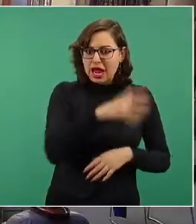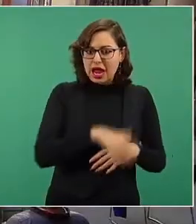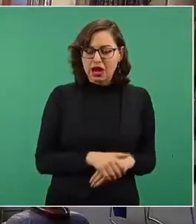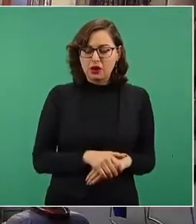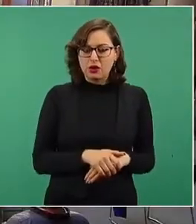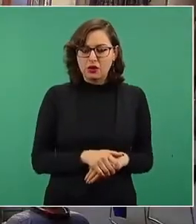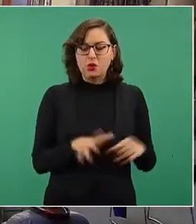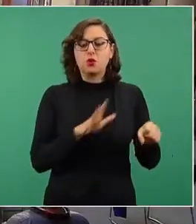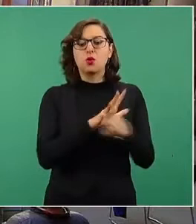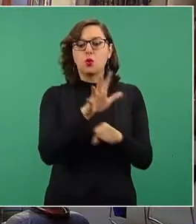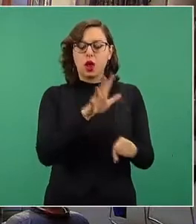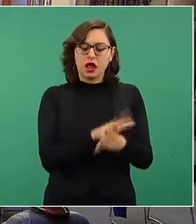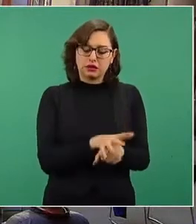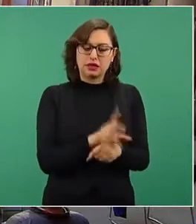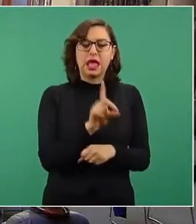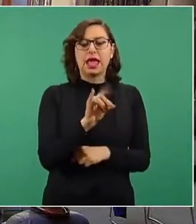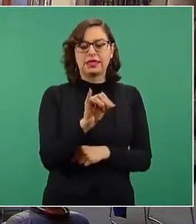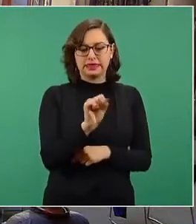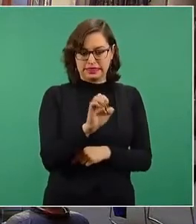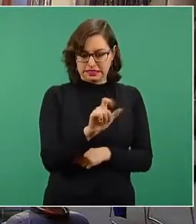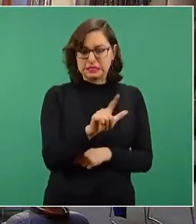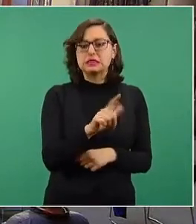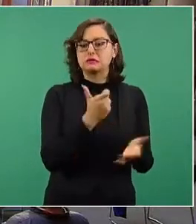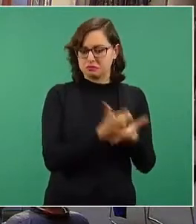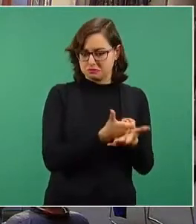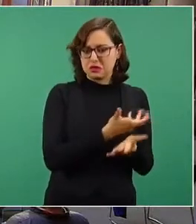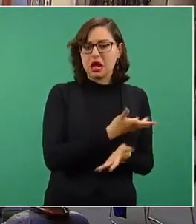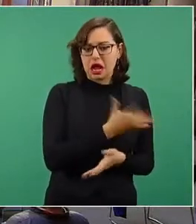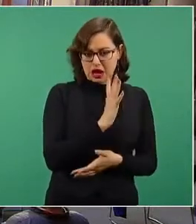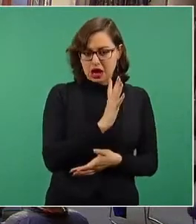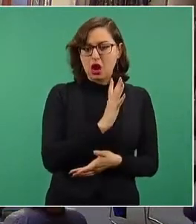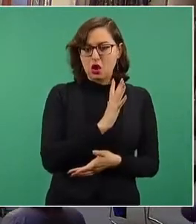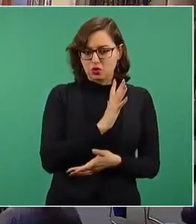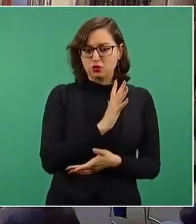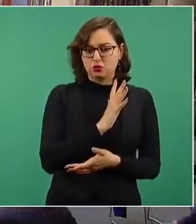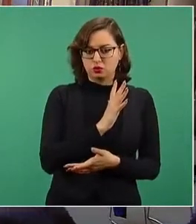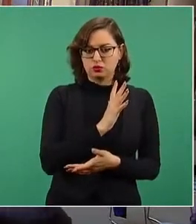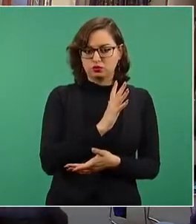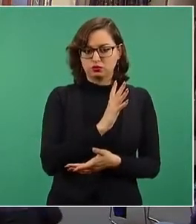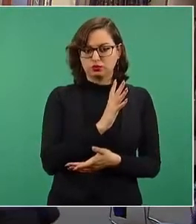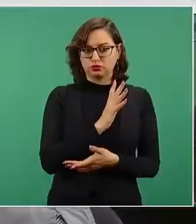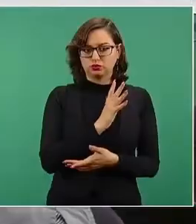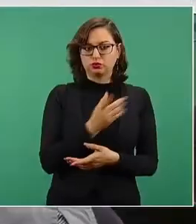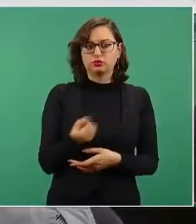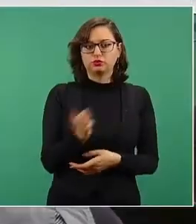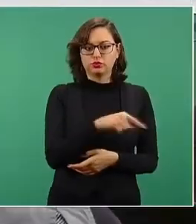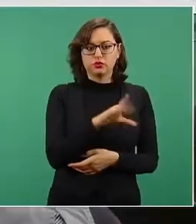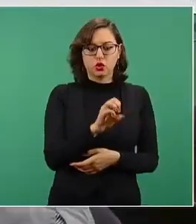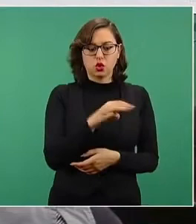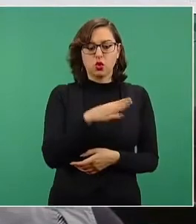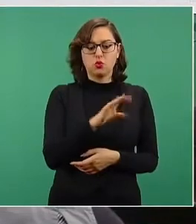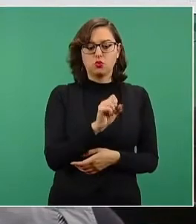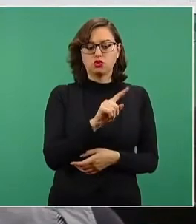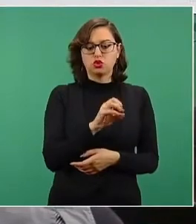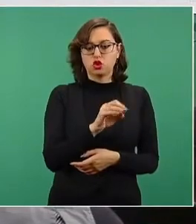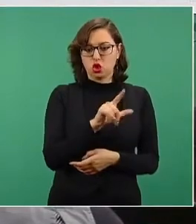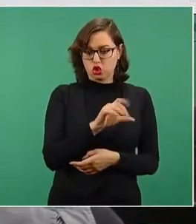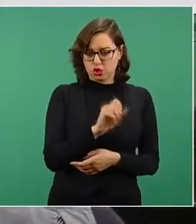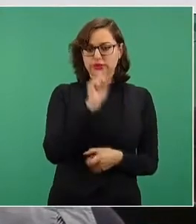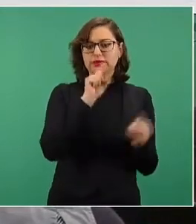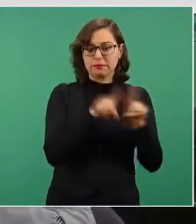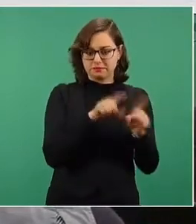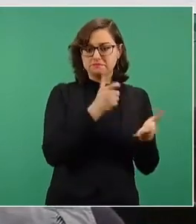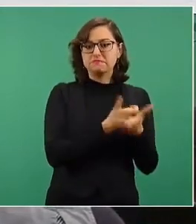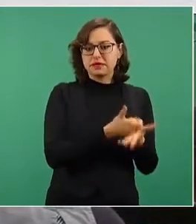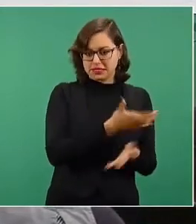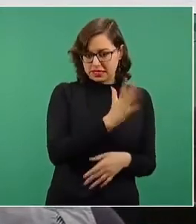generan con diésel, que es un combustible caro, y algunas, en menor medida, con combustible. Le damos a la siguiente, por